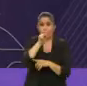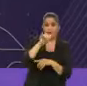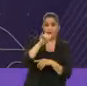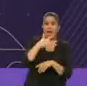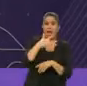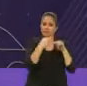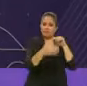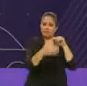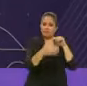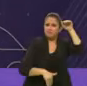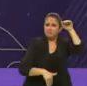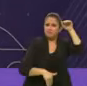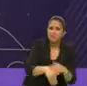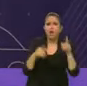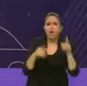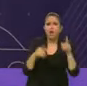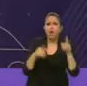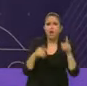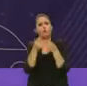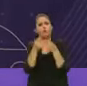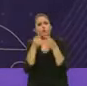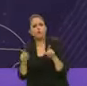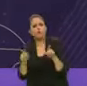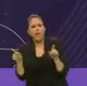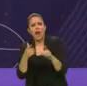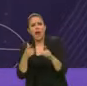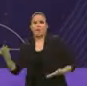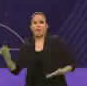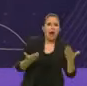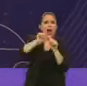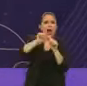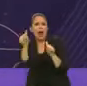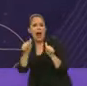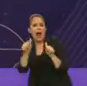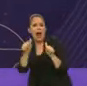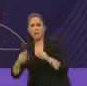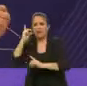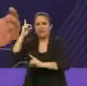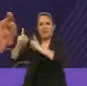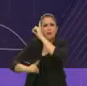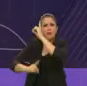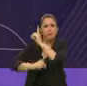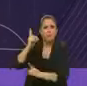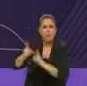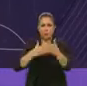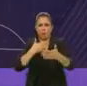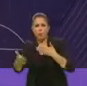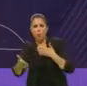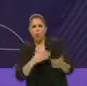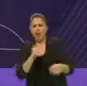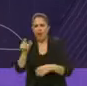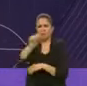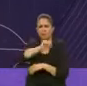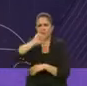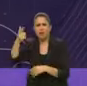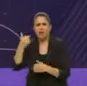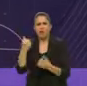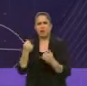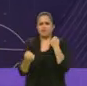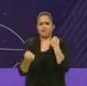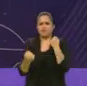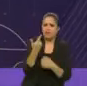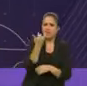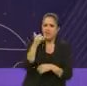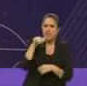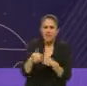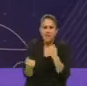conciertos, teatro, danza, escuelas de arte, instalaciones deportivas, modernas, profesionales, gimnasios, espacios